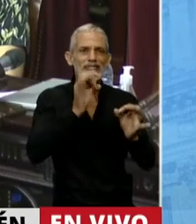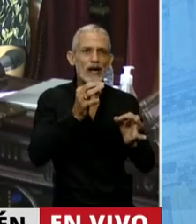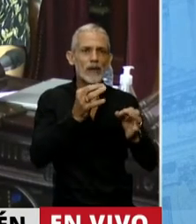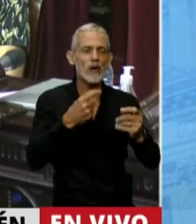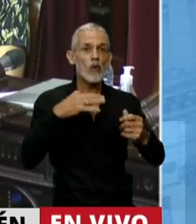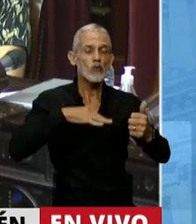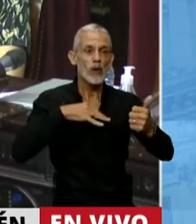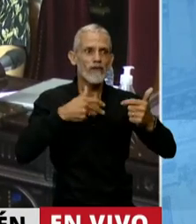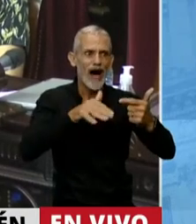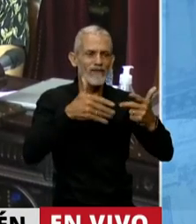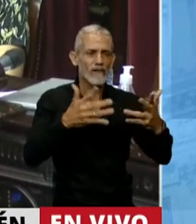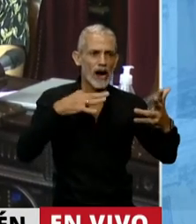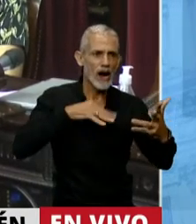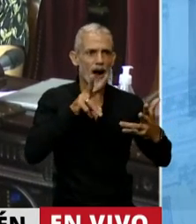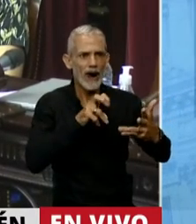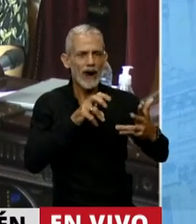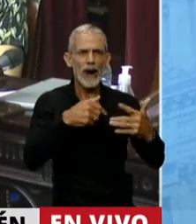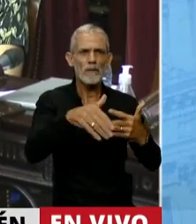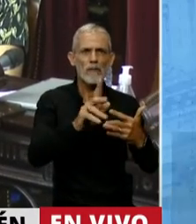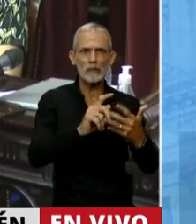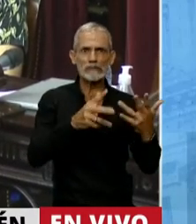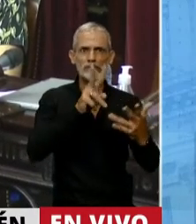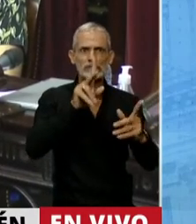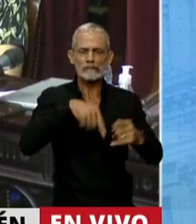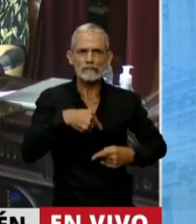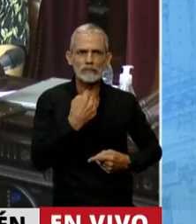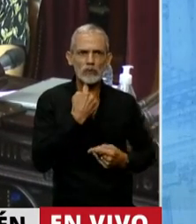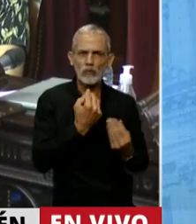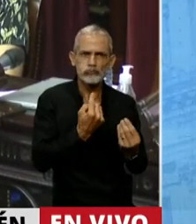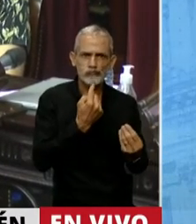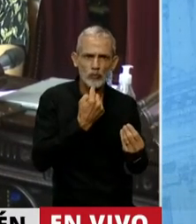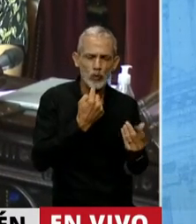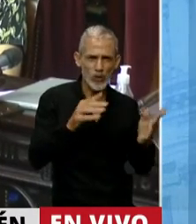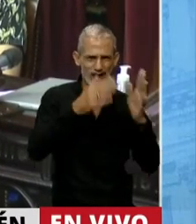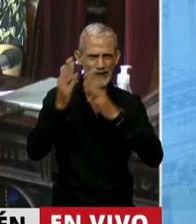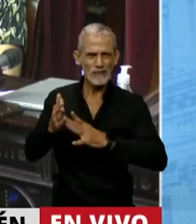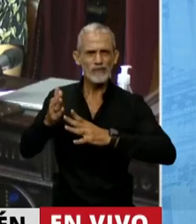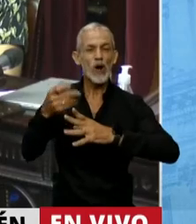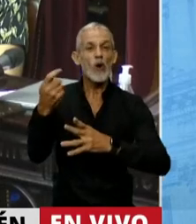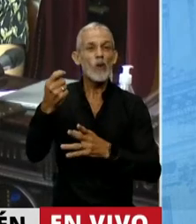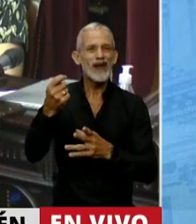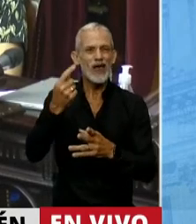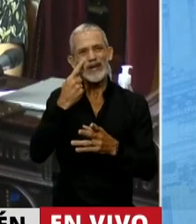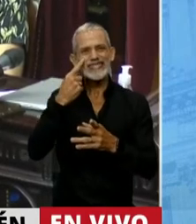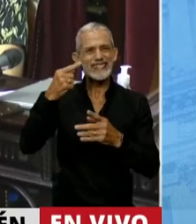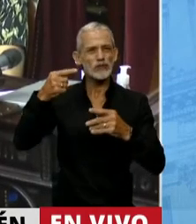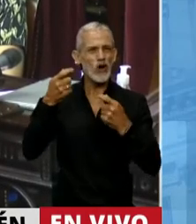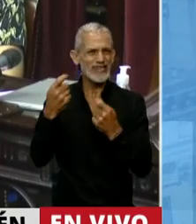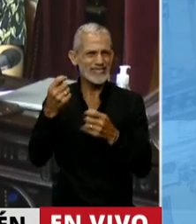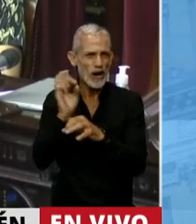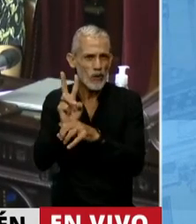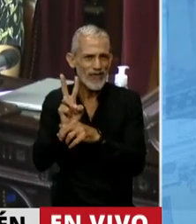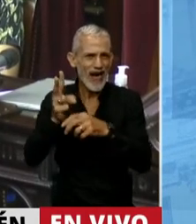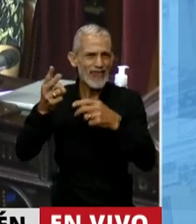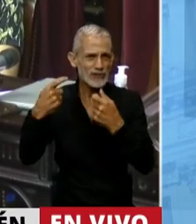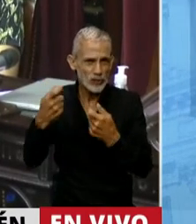con certeza cuánto cobrarán en los próximos meses, mientras que los jubilados del Instituto de Seguridad Social